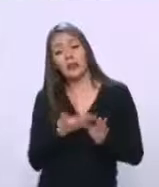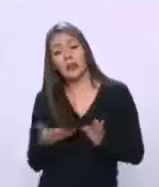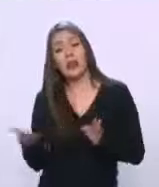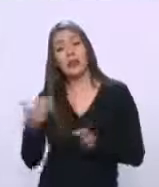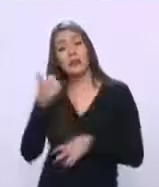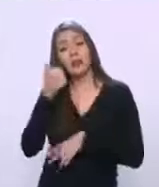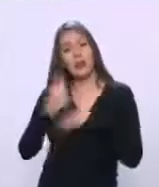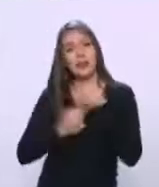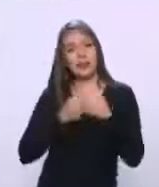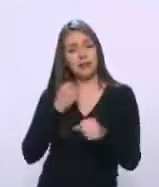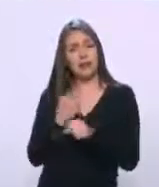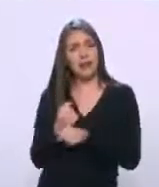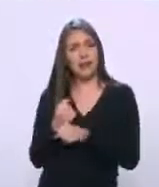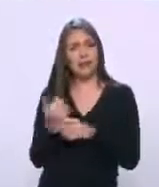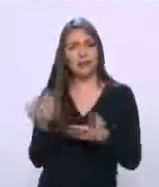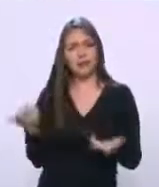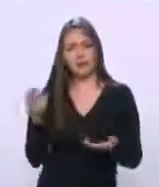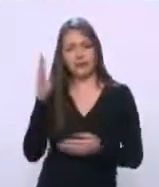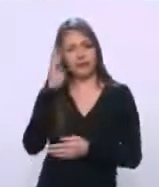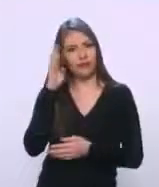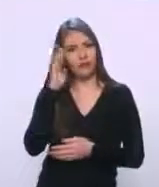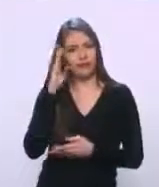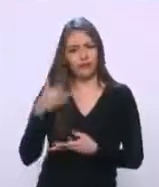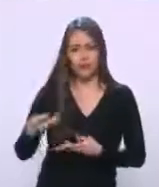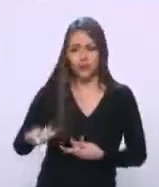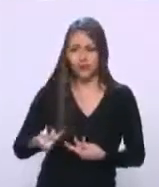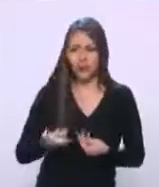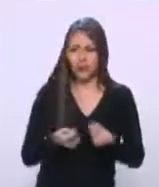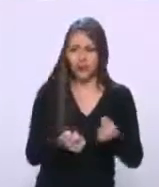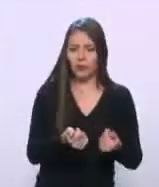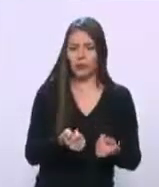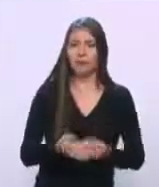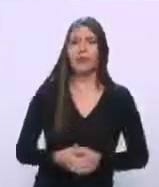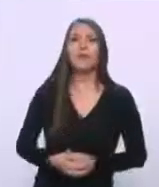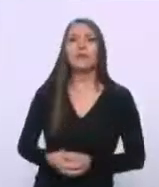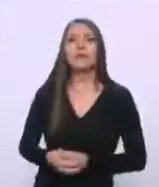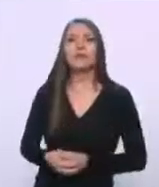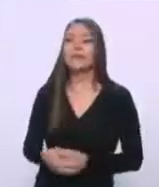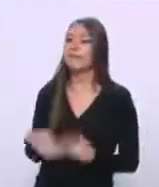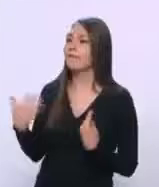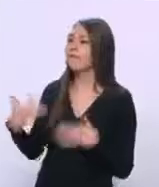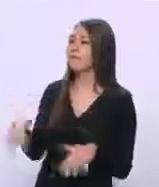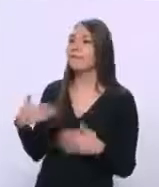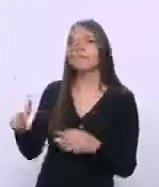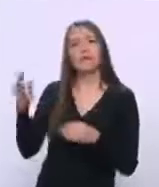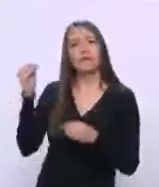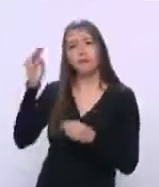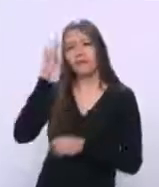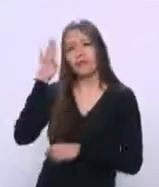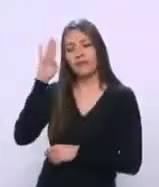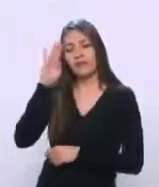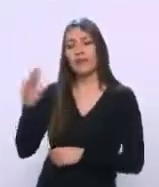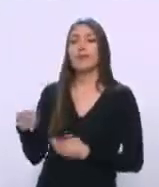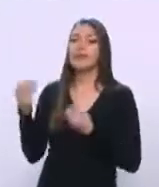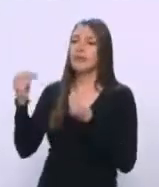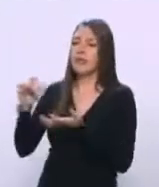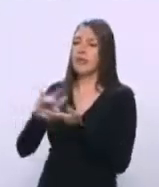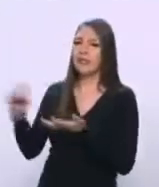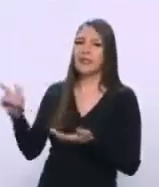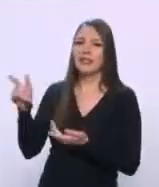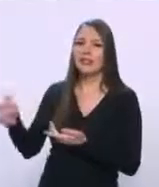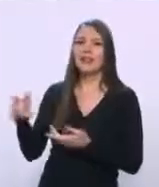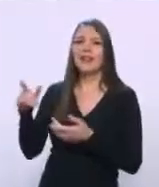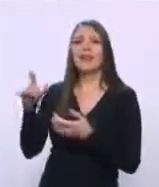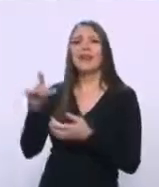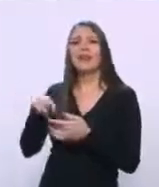despilfago brutal ¿no? No, una locura una locura bueno pues ahí está la historia Miguel Badillo gracias por estar esta noche con nosotros para